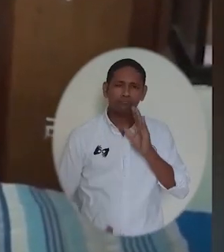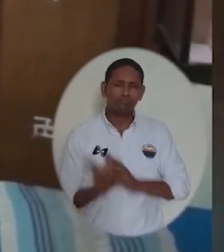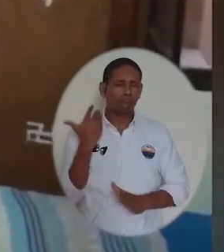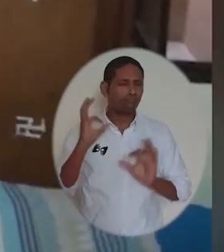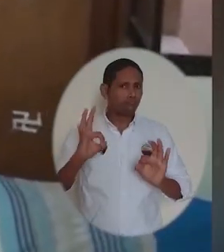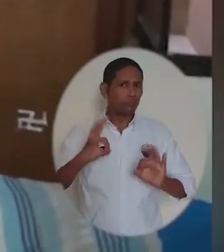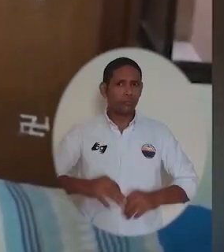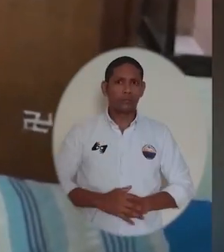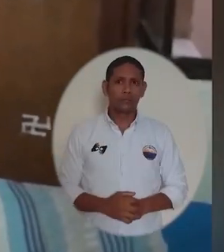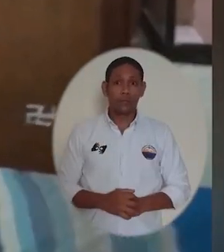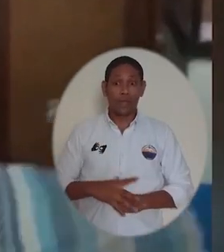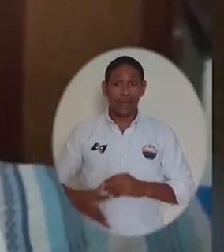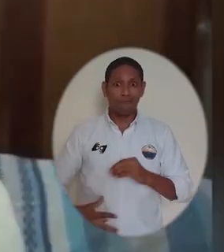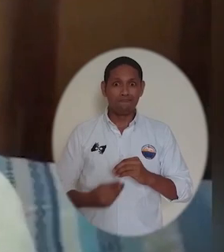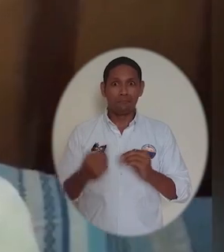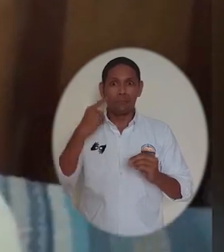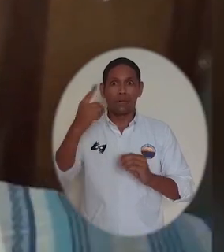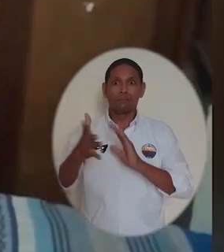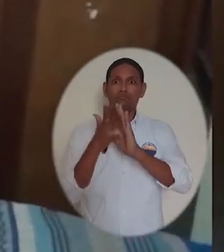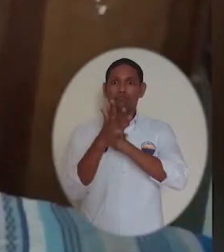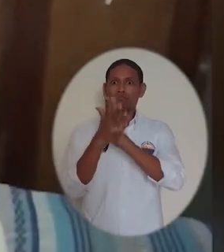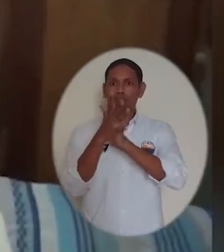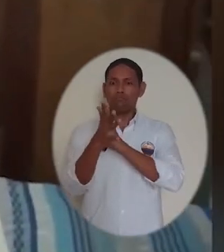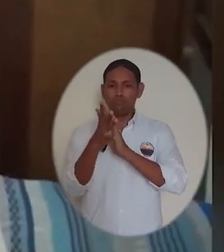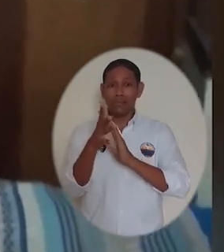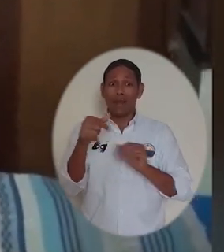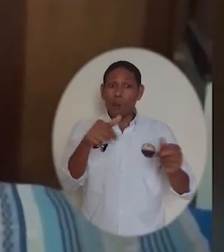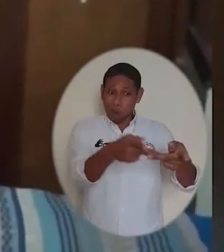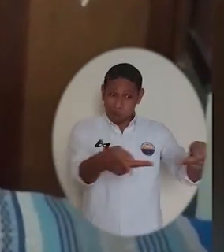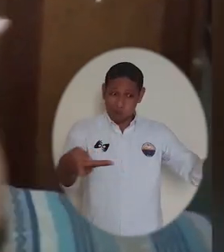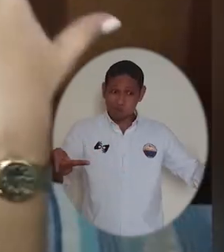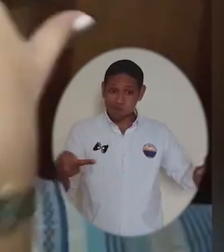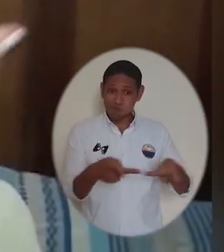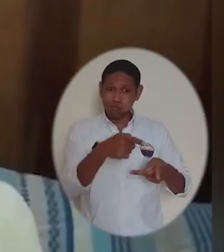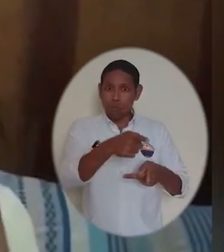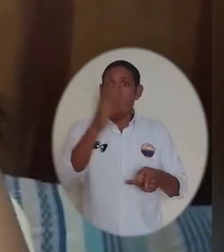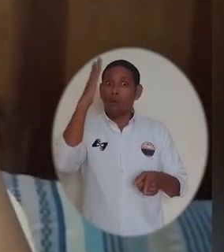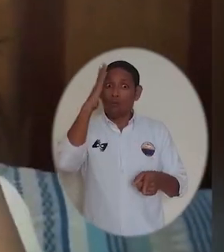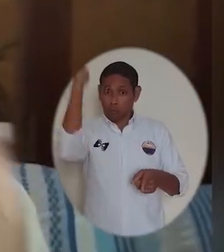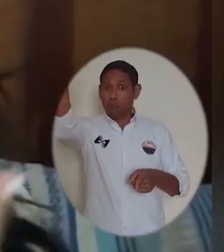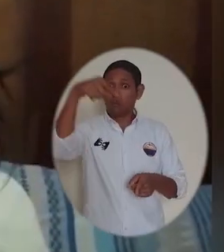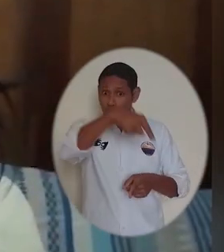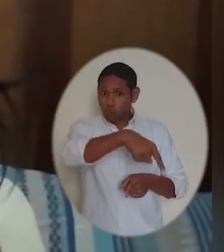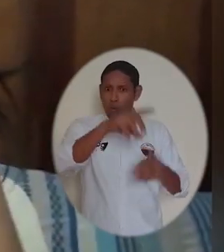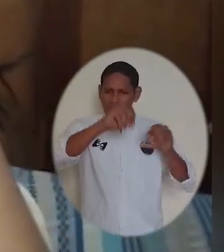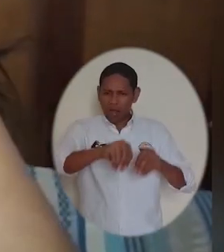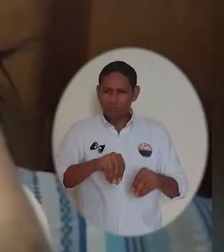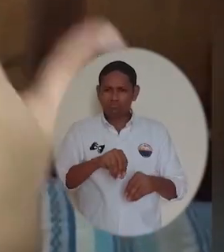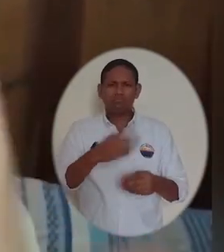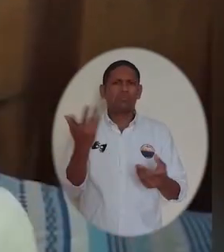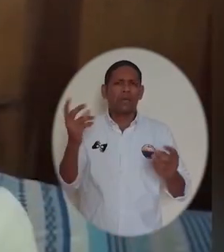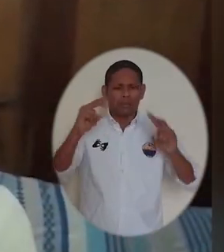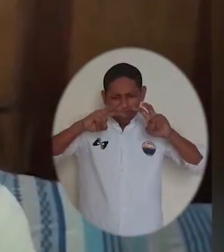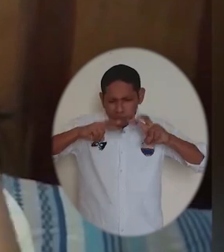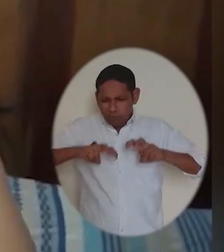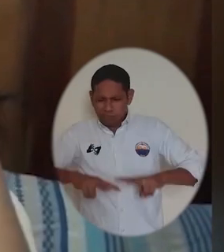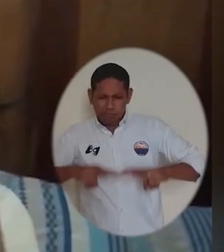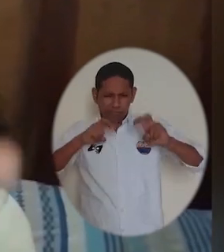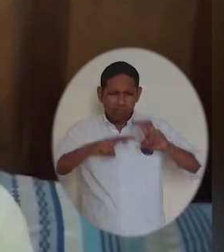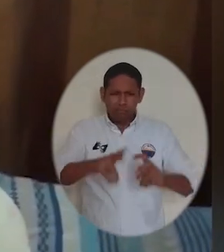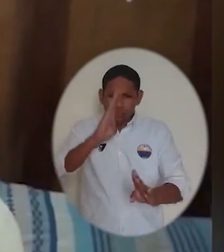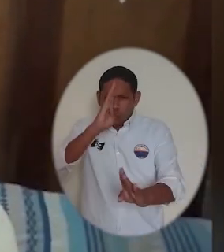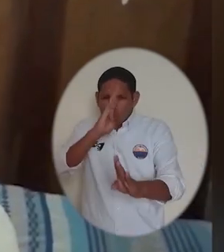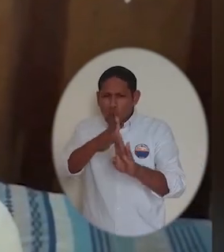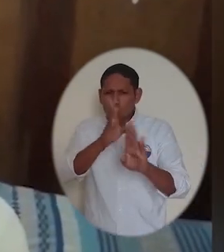tan incluyente e innovador. Además, podemos utilizar este laboratorio en un futuro para